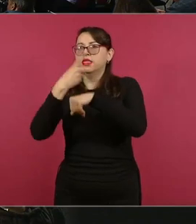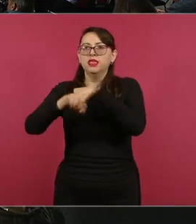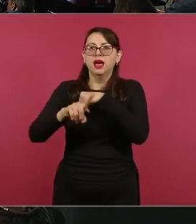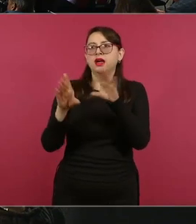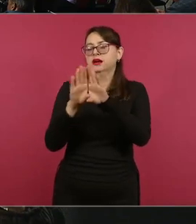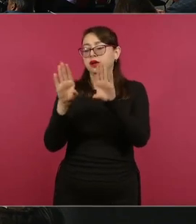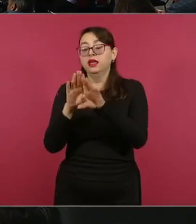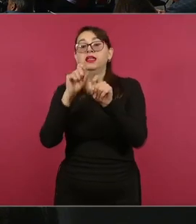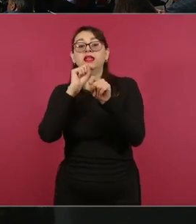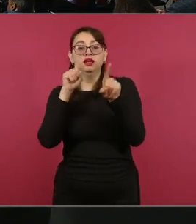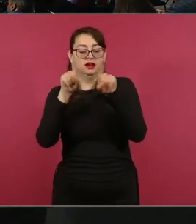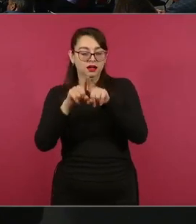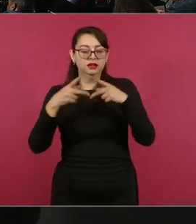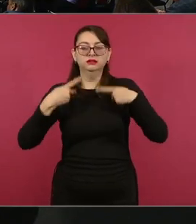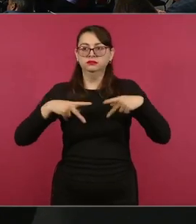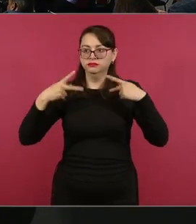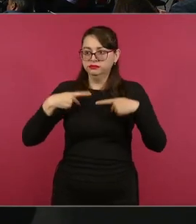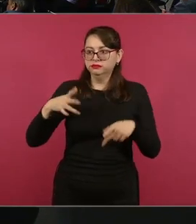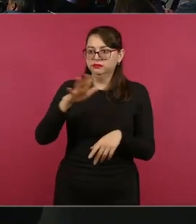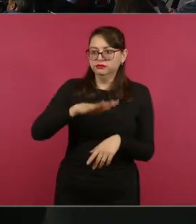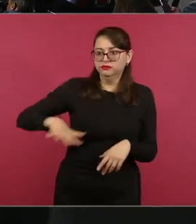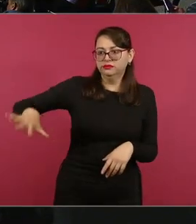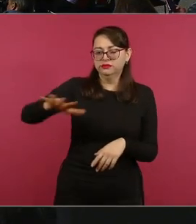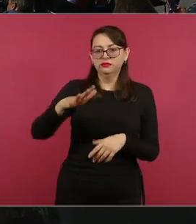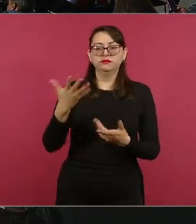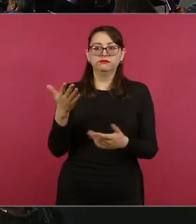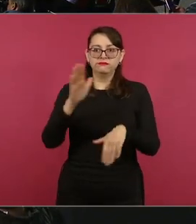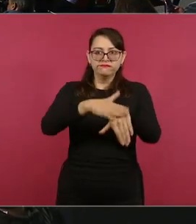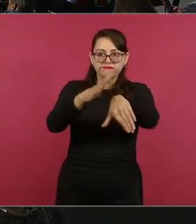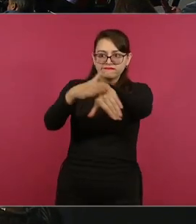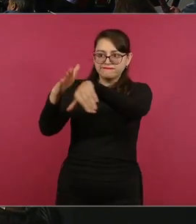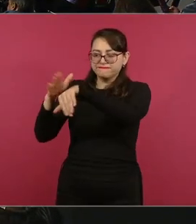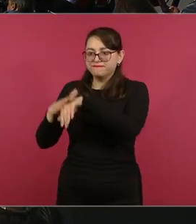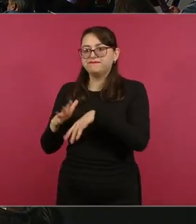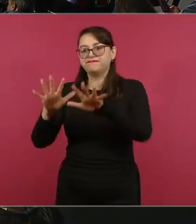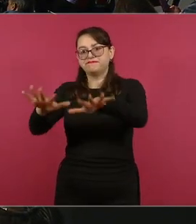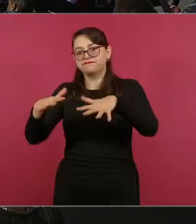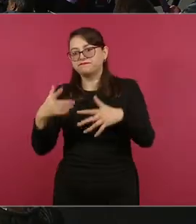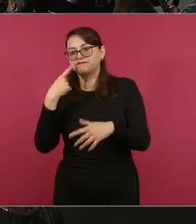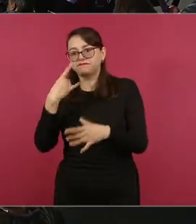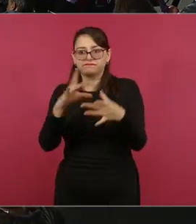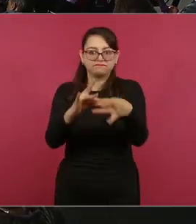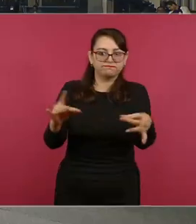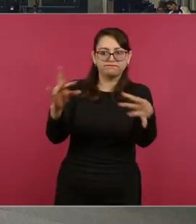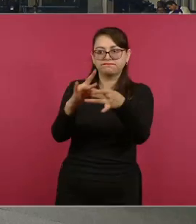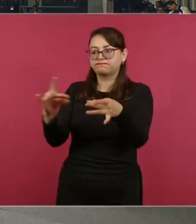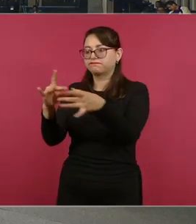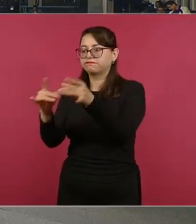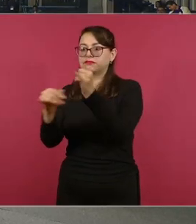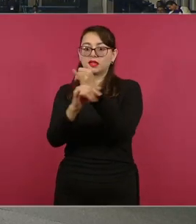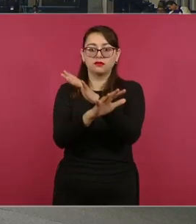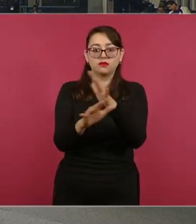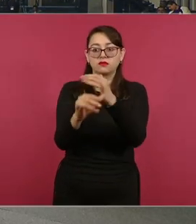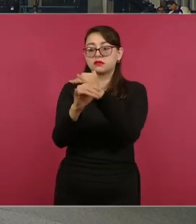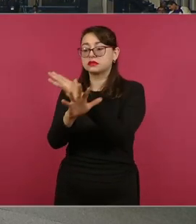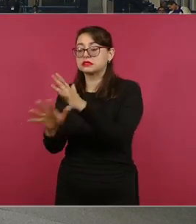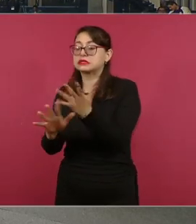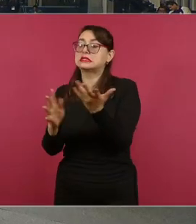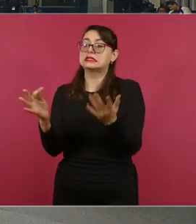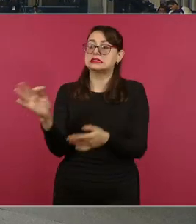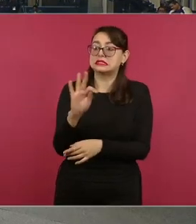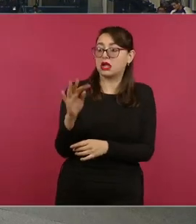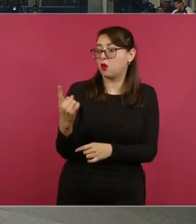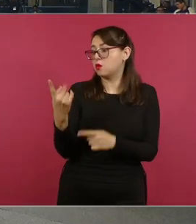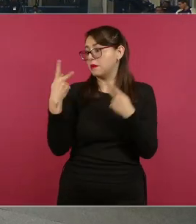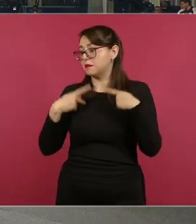explicarles cómo funciona el censo y que nos ayuden también si saben que alguien no está